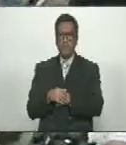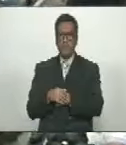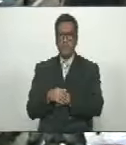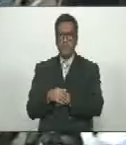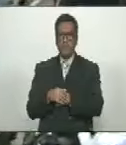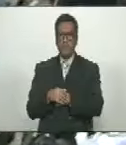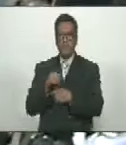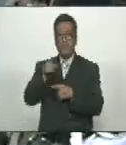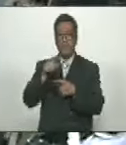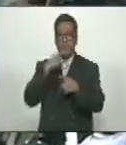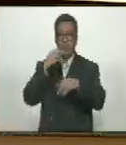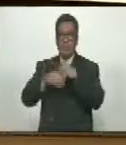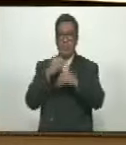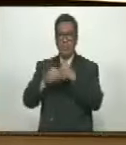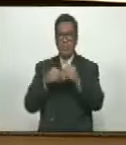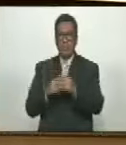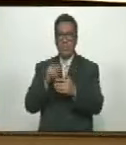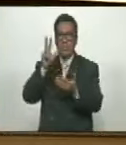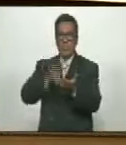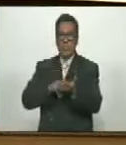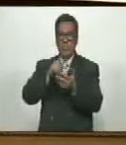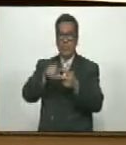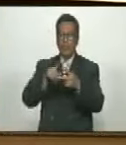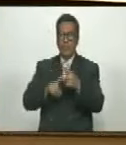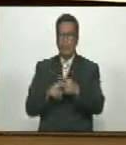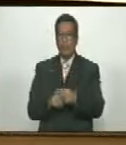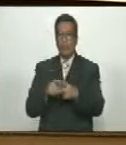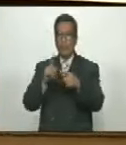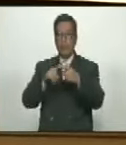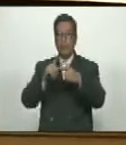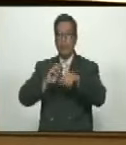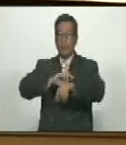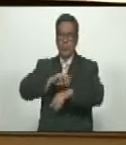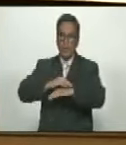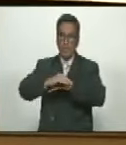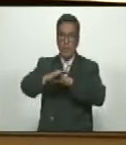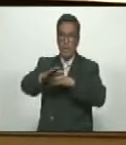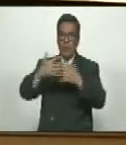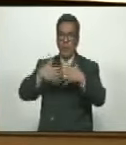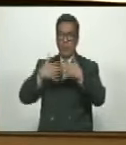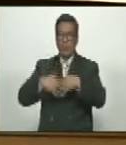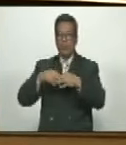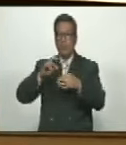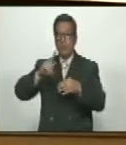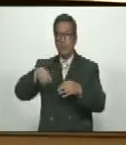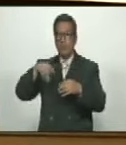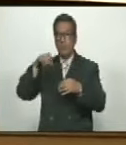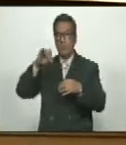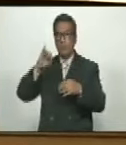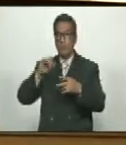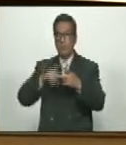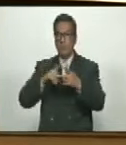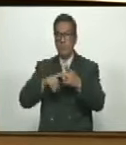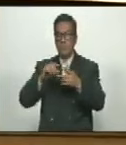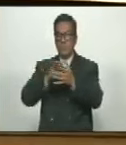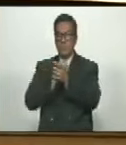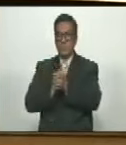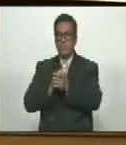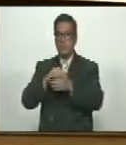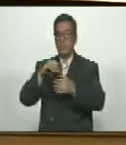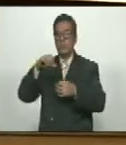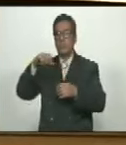se declara en consecuencia aprobada la prórroga de las empresas mixtas petro independiente sociedad